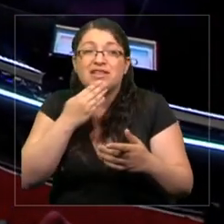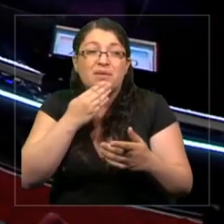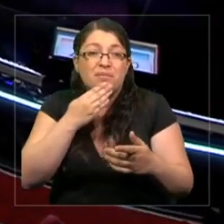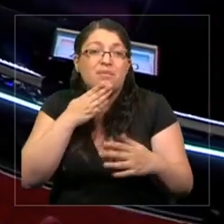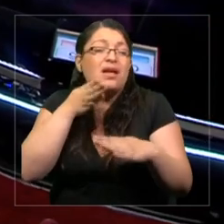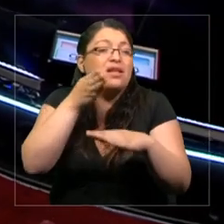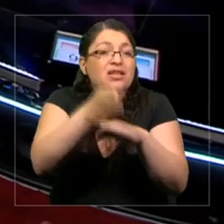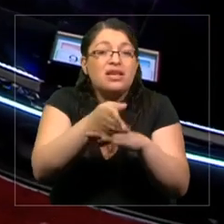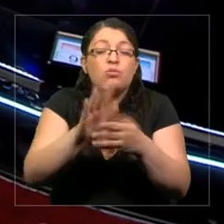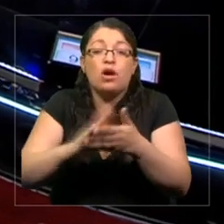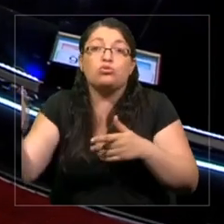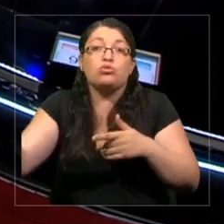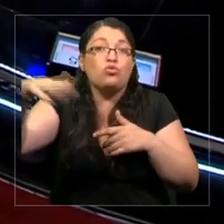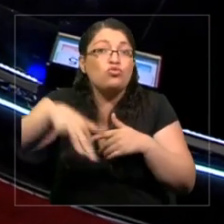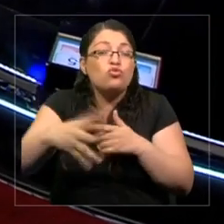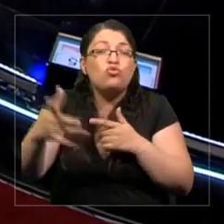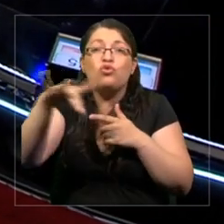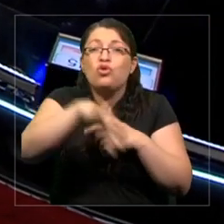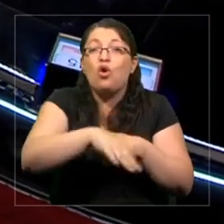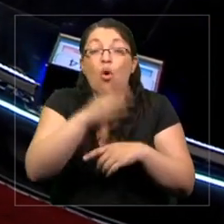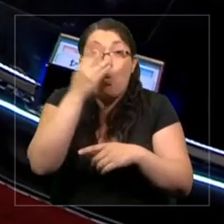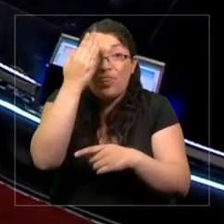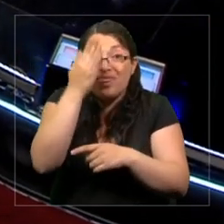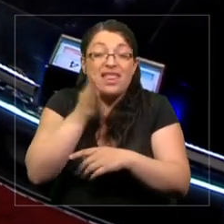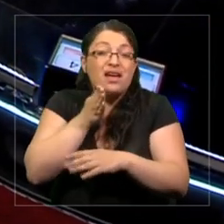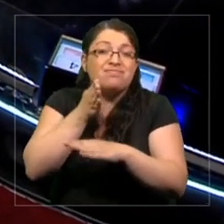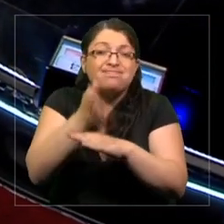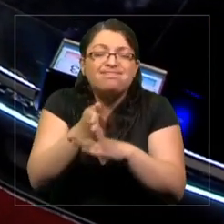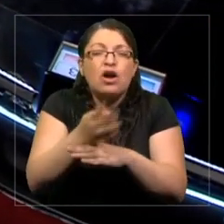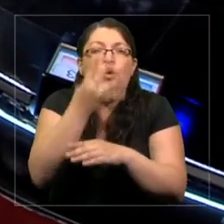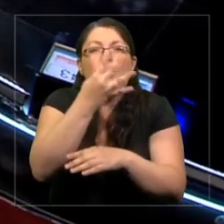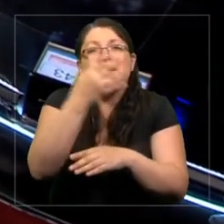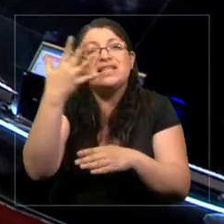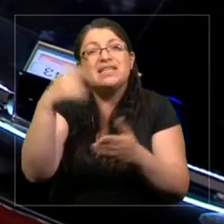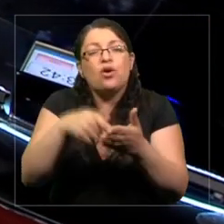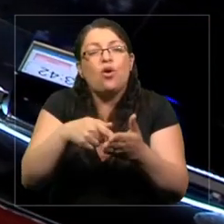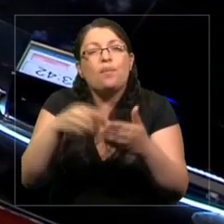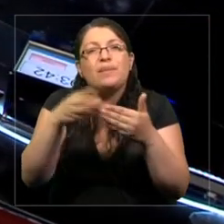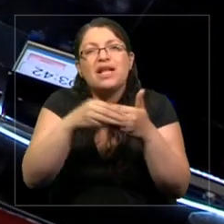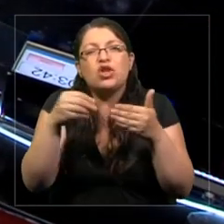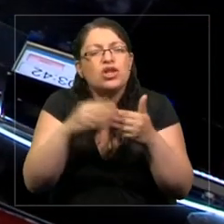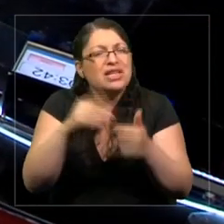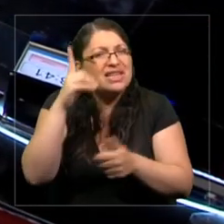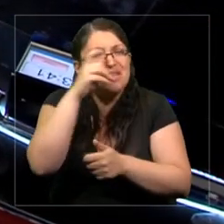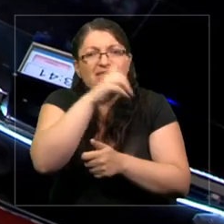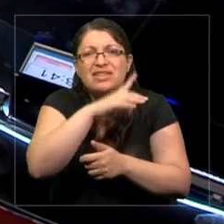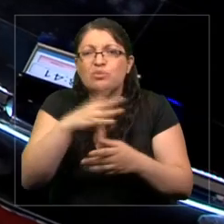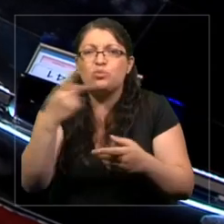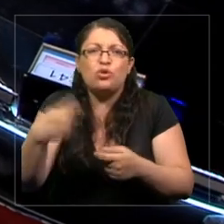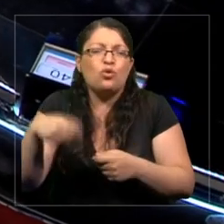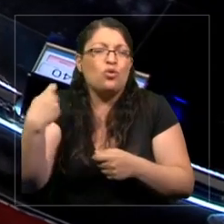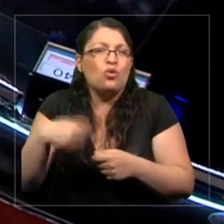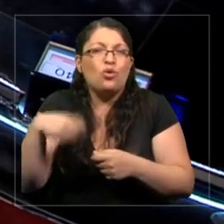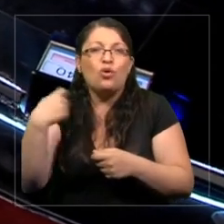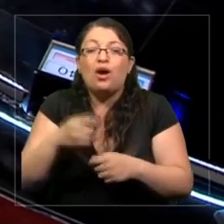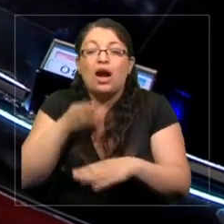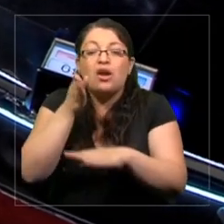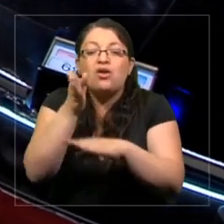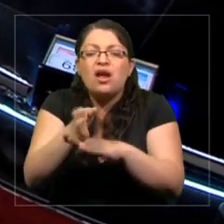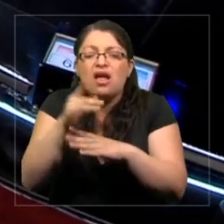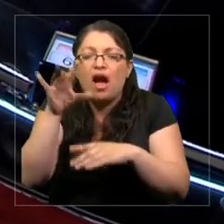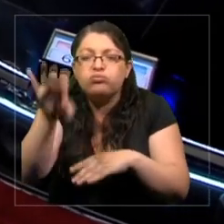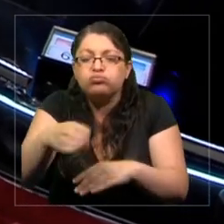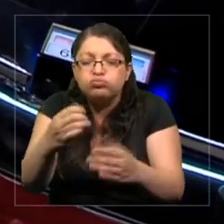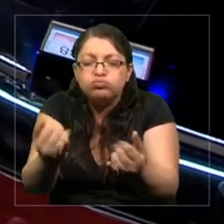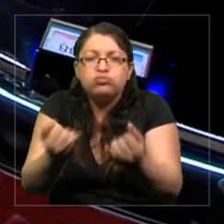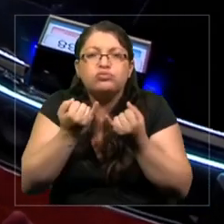cuesta 45 mil dólares. Entonces es muy costoso poder obtener estos datos y vamos